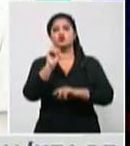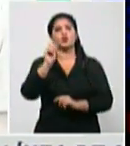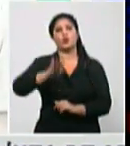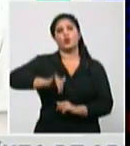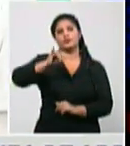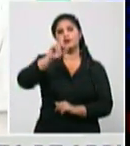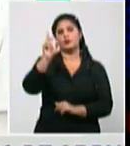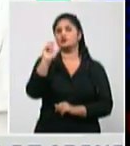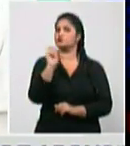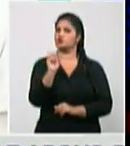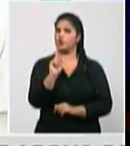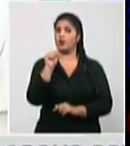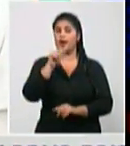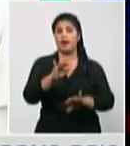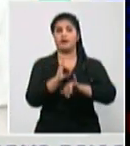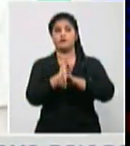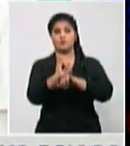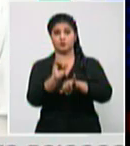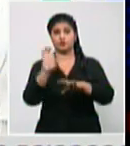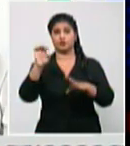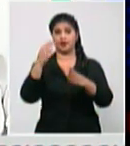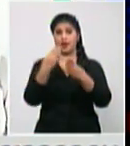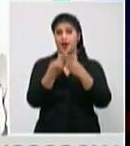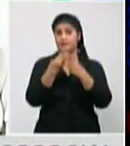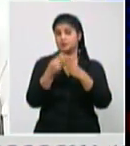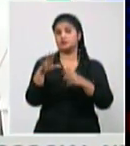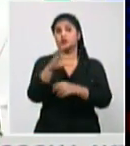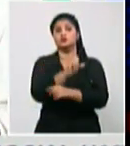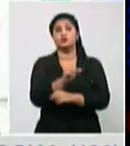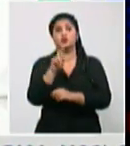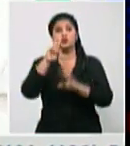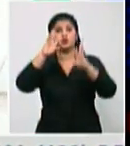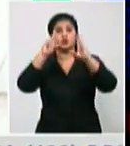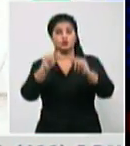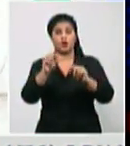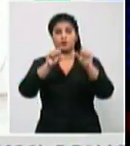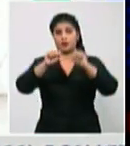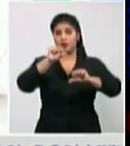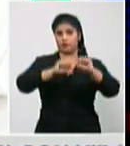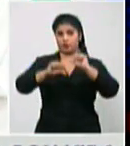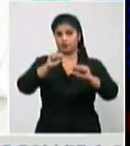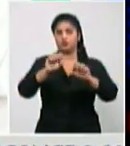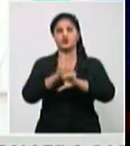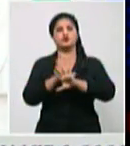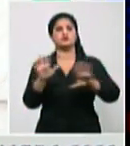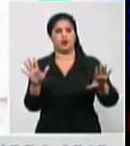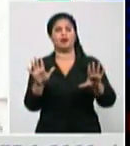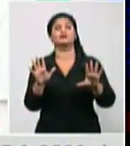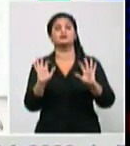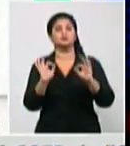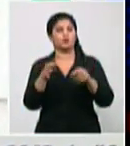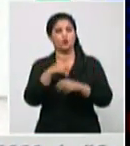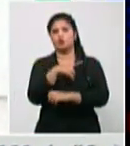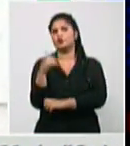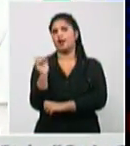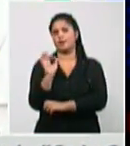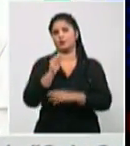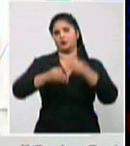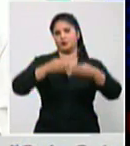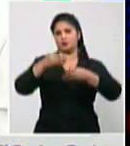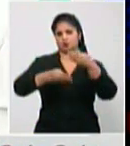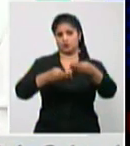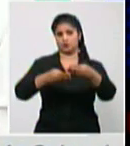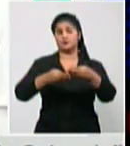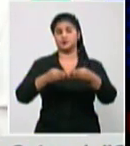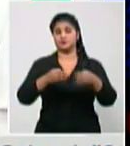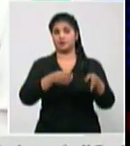sino a todos los resultados de los laboratorios entonces va a haber una inmediatez mayor ahora dirán ah pero están esperando a